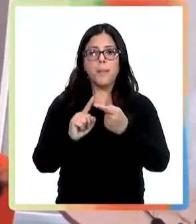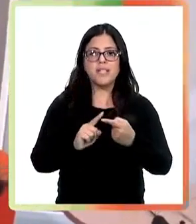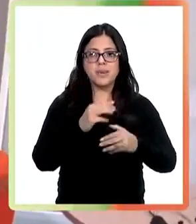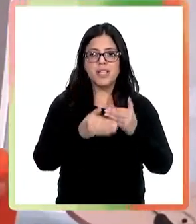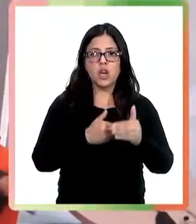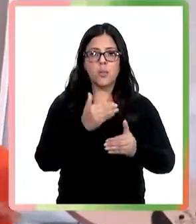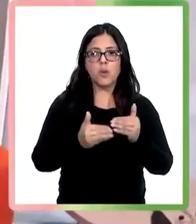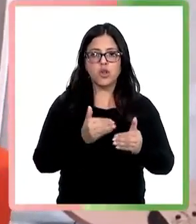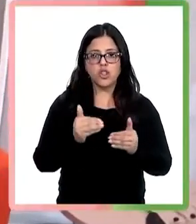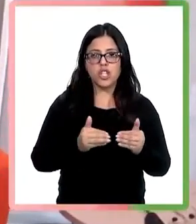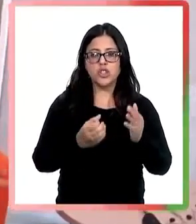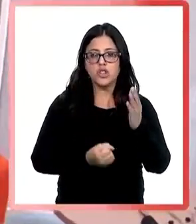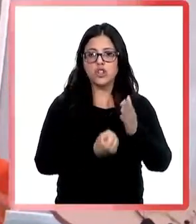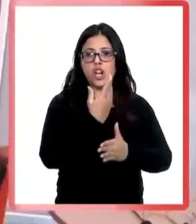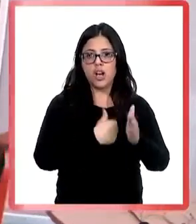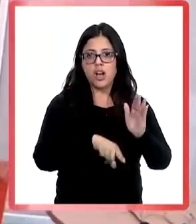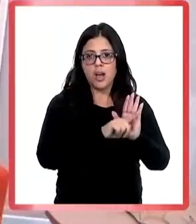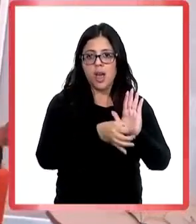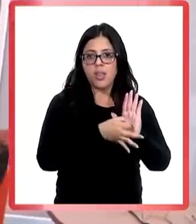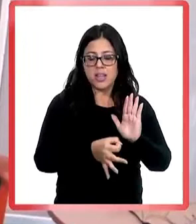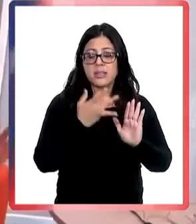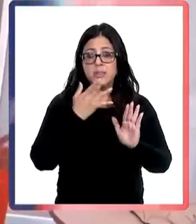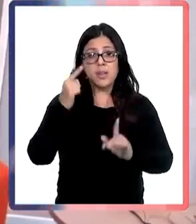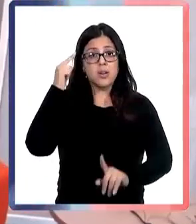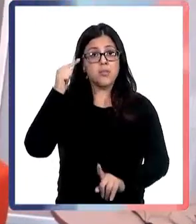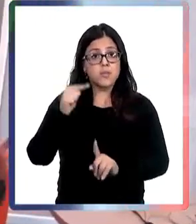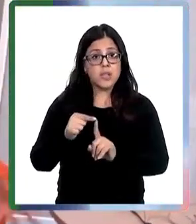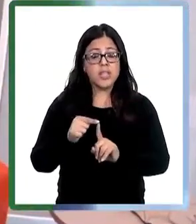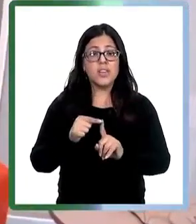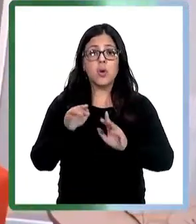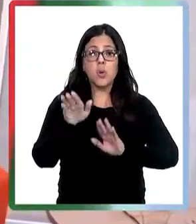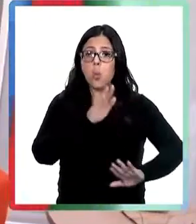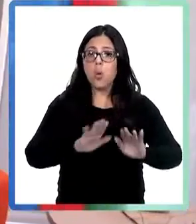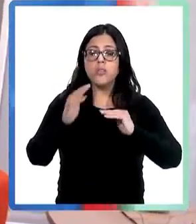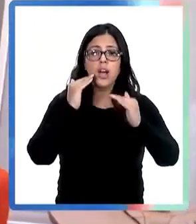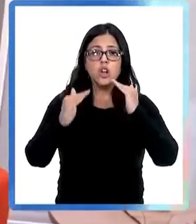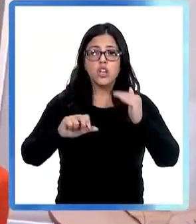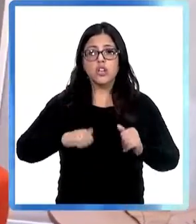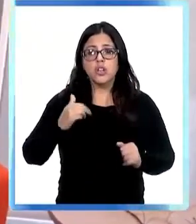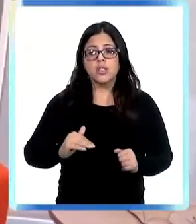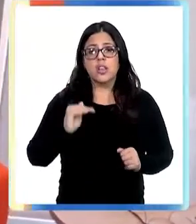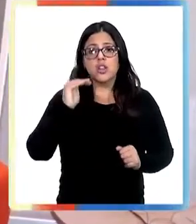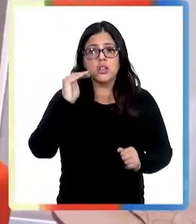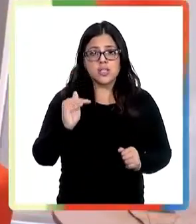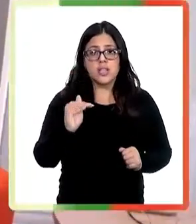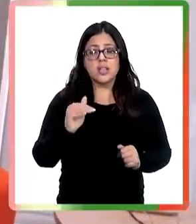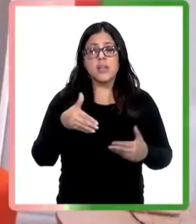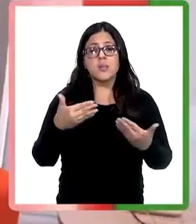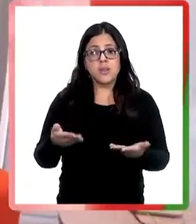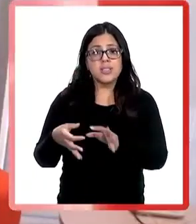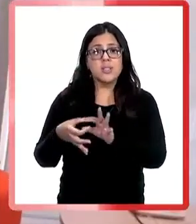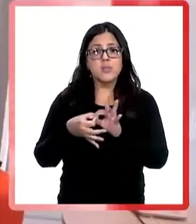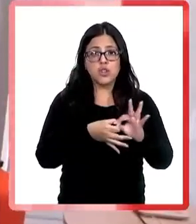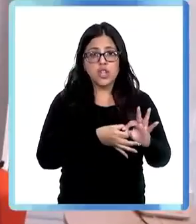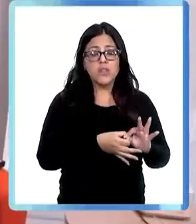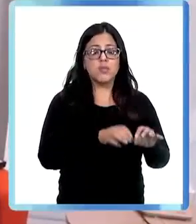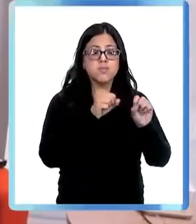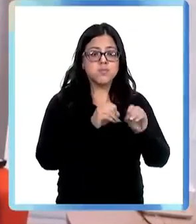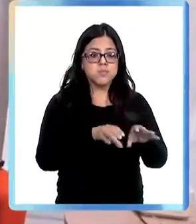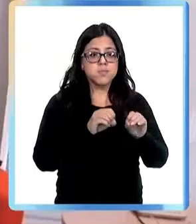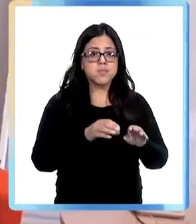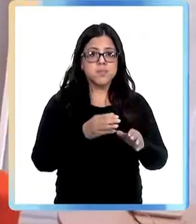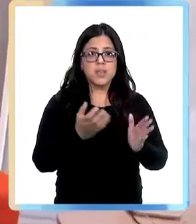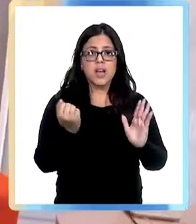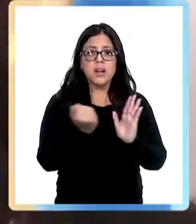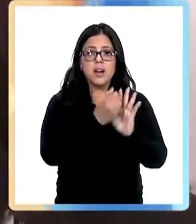a los niños, niñas y adolescentes y para eso se capacitó y certificó a jueces, fiscales, funcionarios policiales